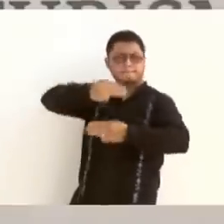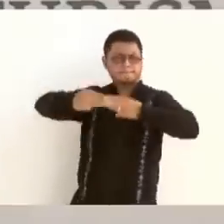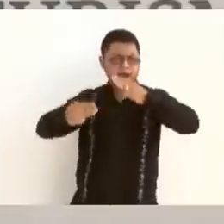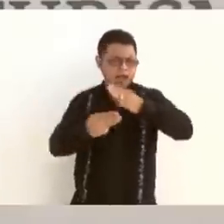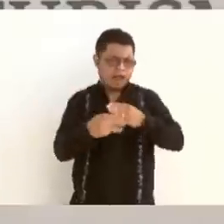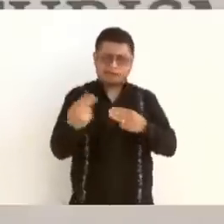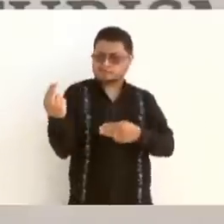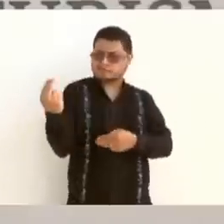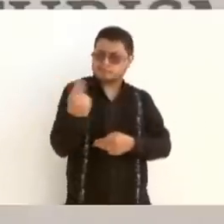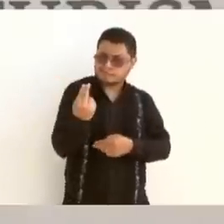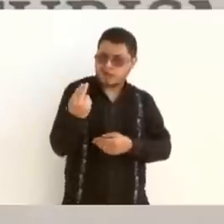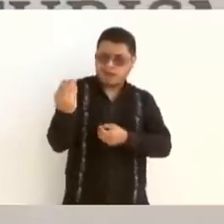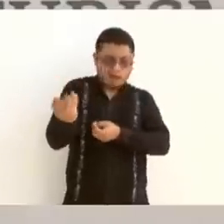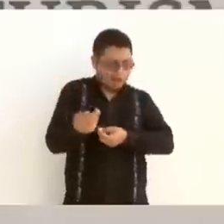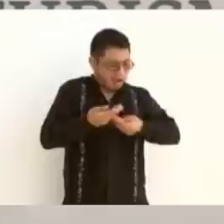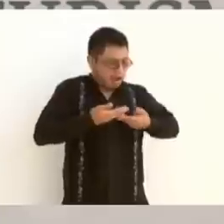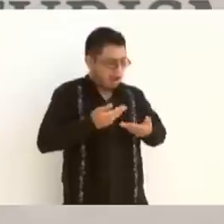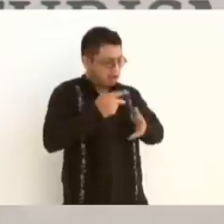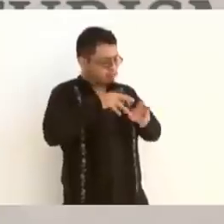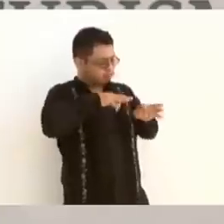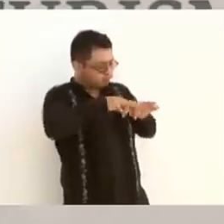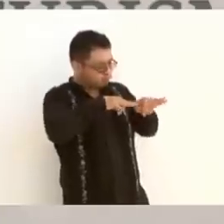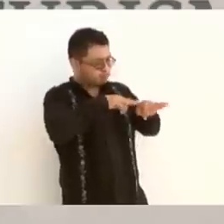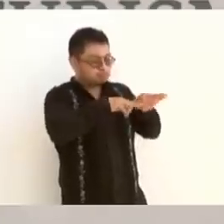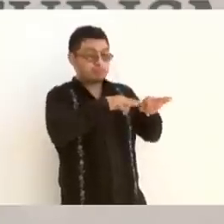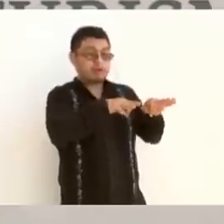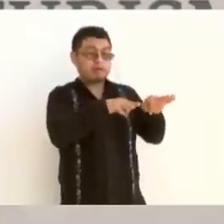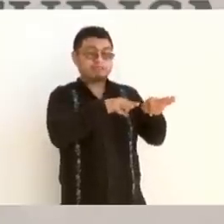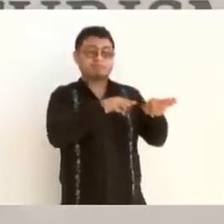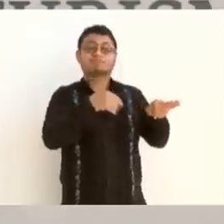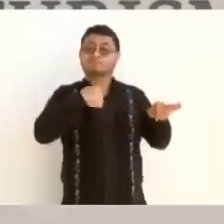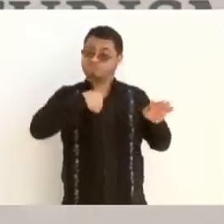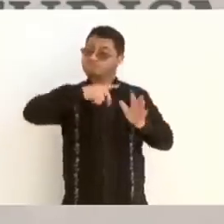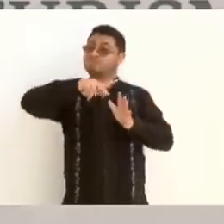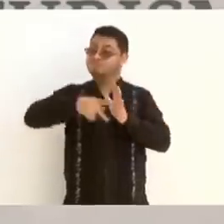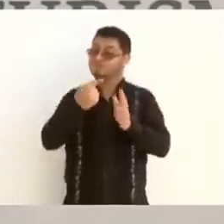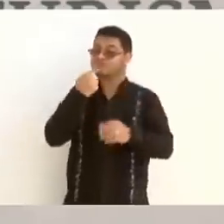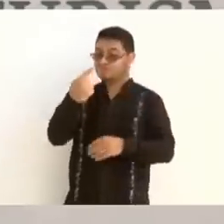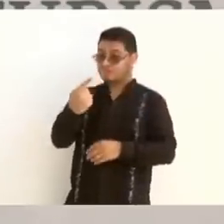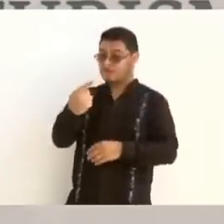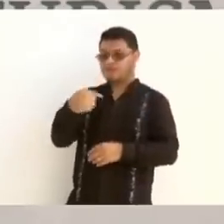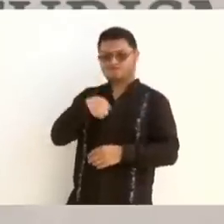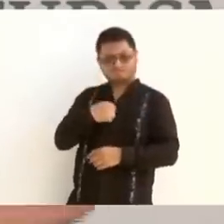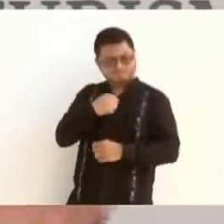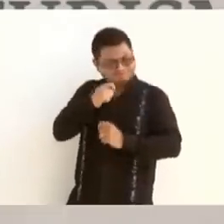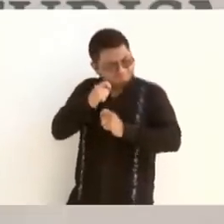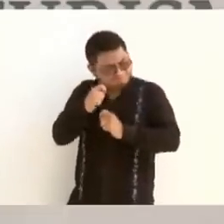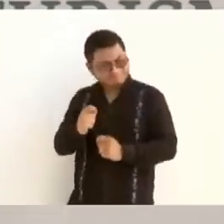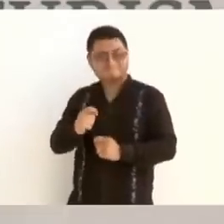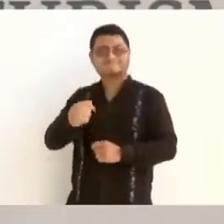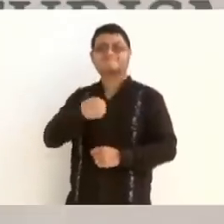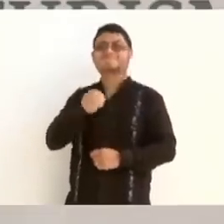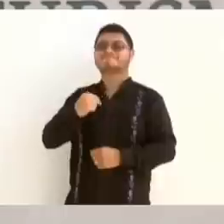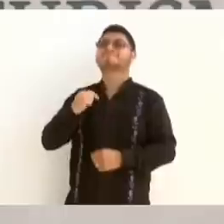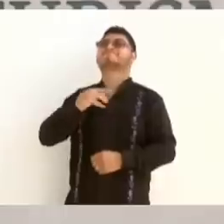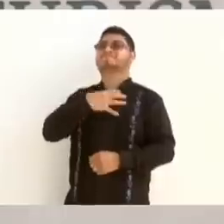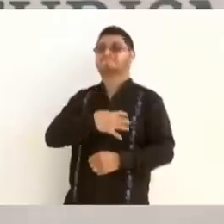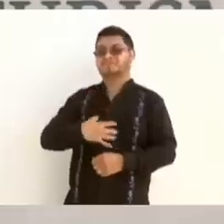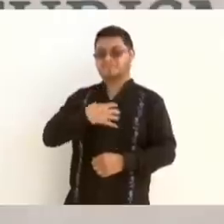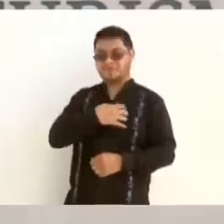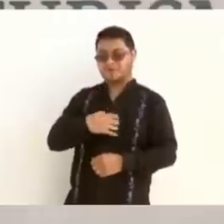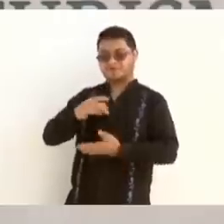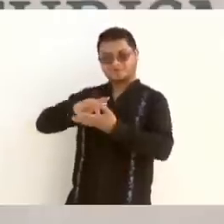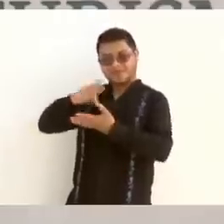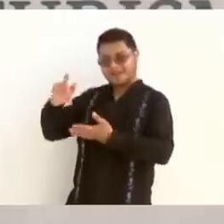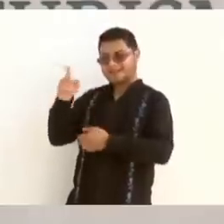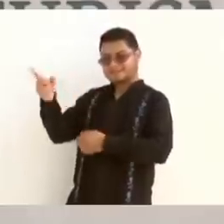se requiere para trabajar. Es un, vuelvo a decirlo, es un honor estar aquí y agradecemos mucho su visita.